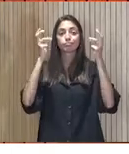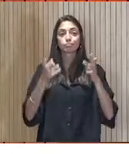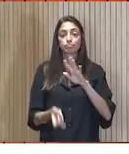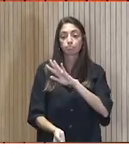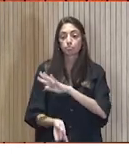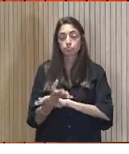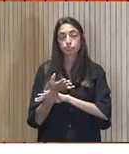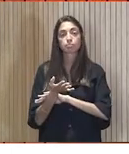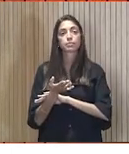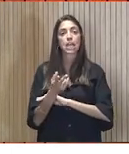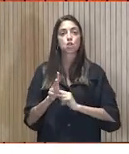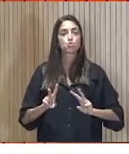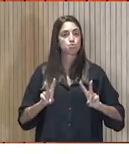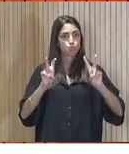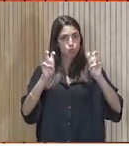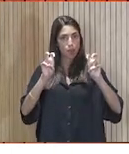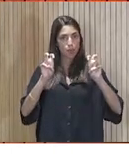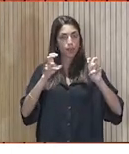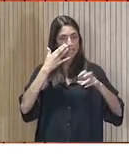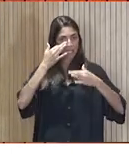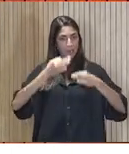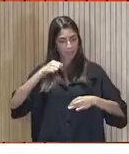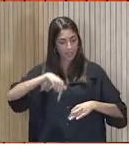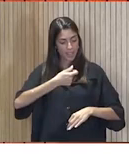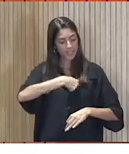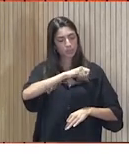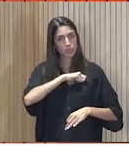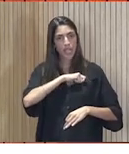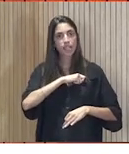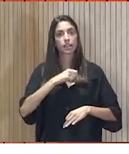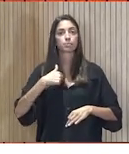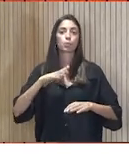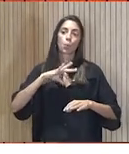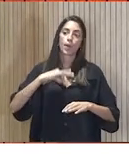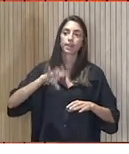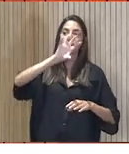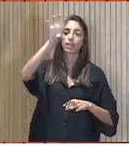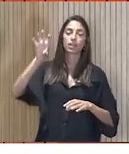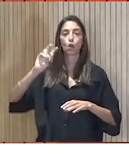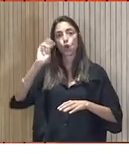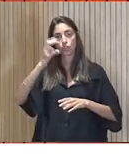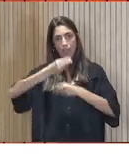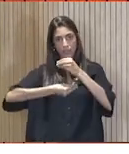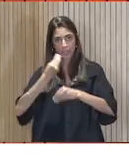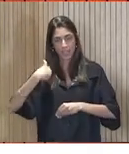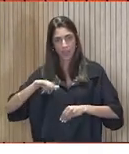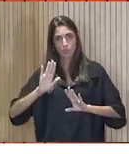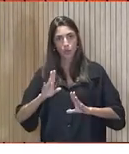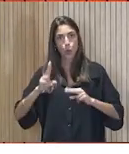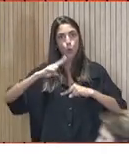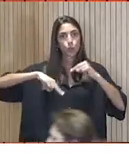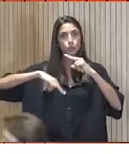muy nueva Verdaderamente en España Ya se está haciendo en otros sitios Un tipo de construcción llamada